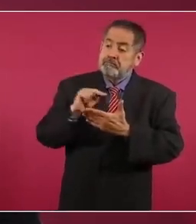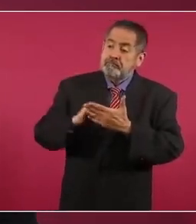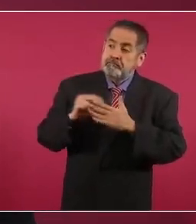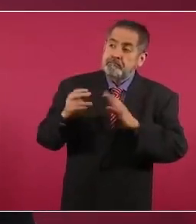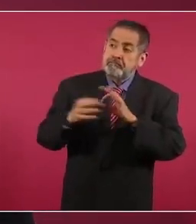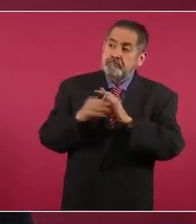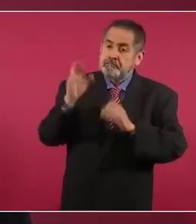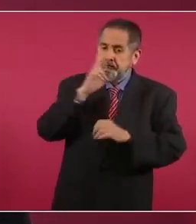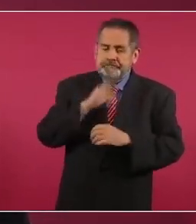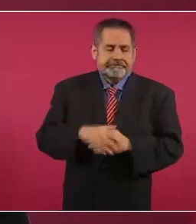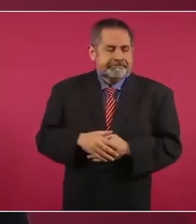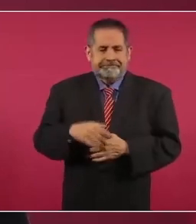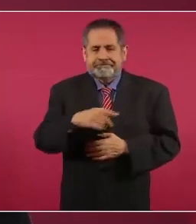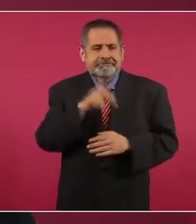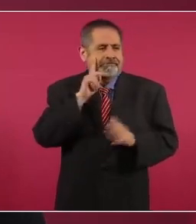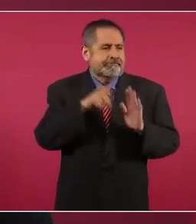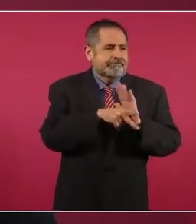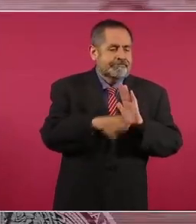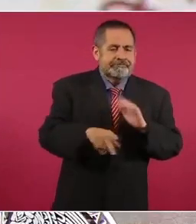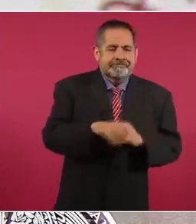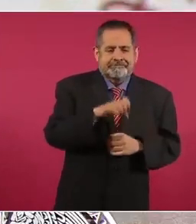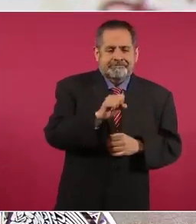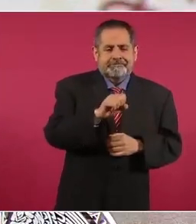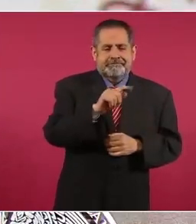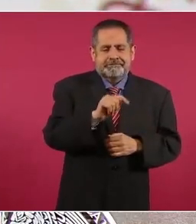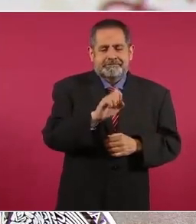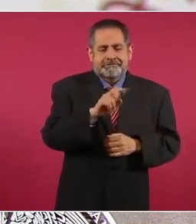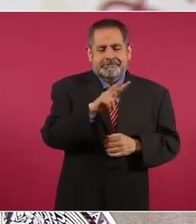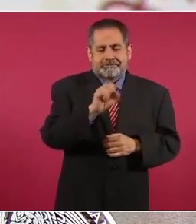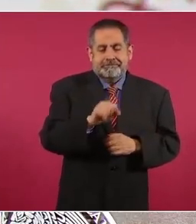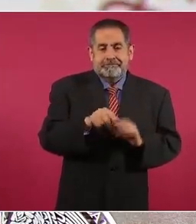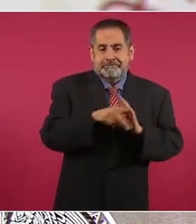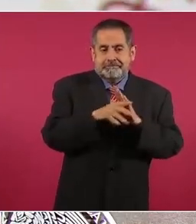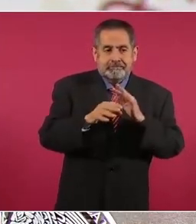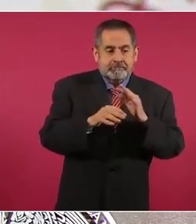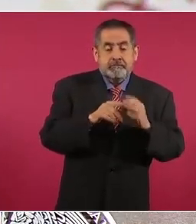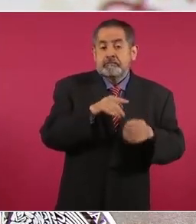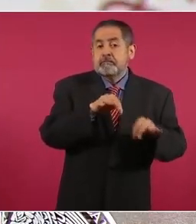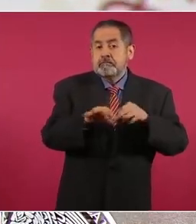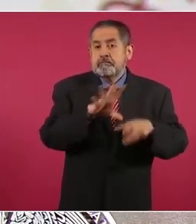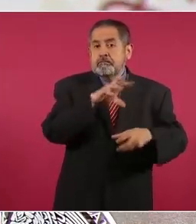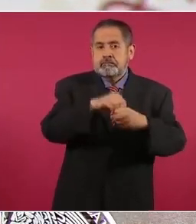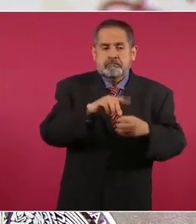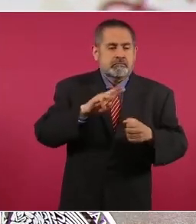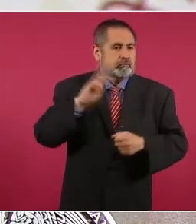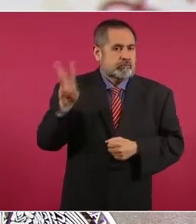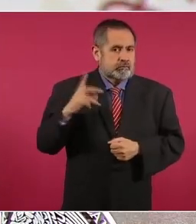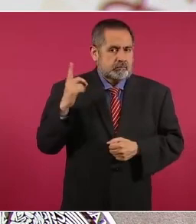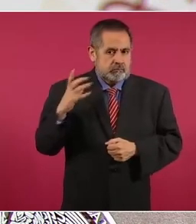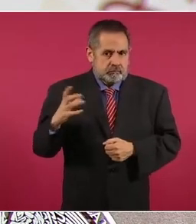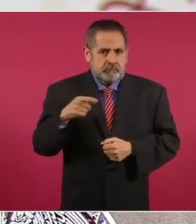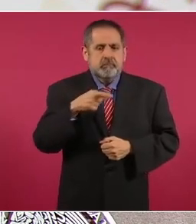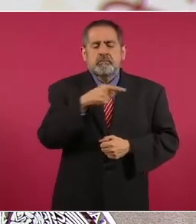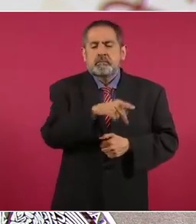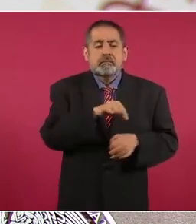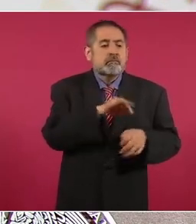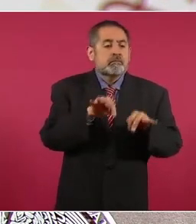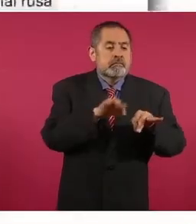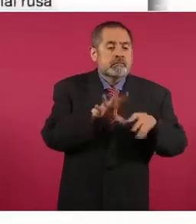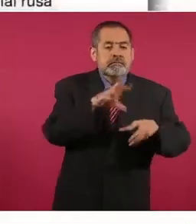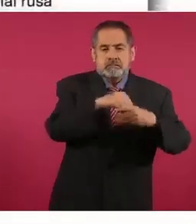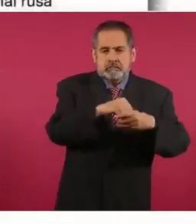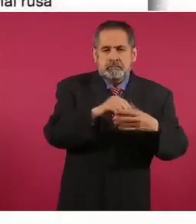periodista Dolly Estevez, quien trabaja como corresponsal independiente en Washington y también colabora con el portal de